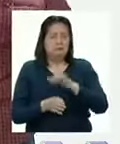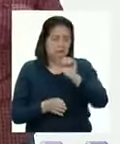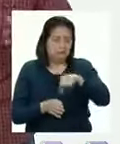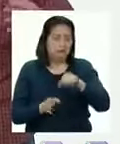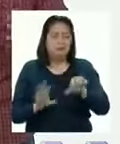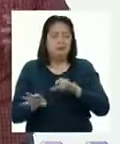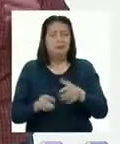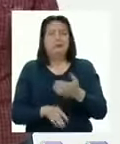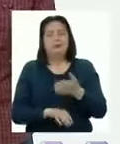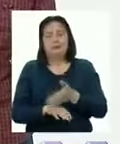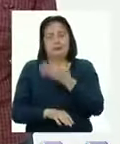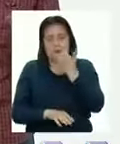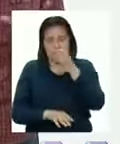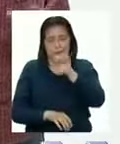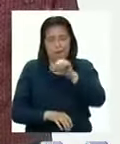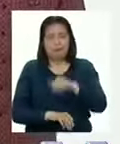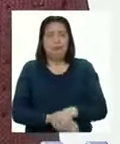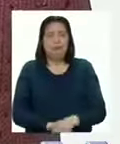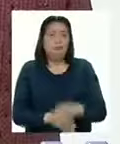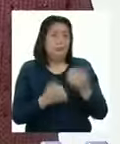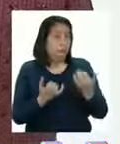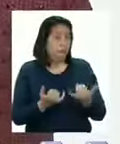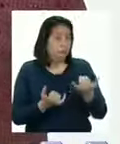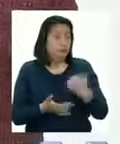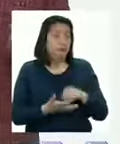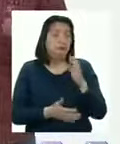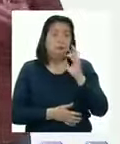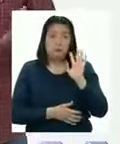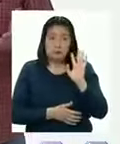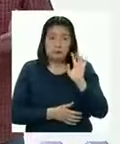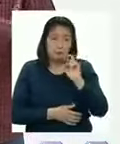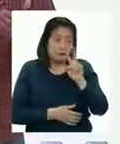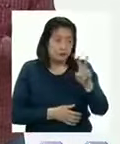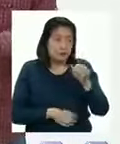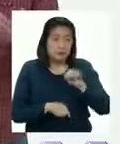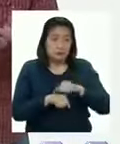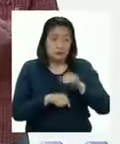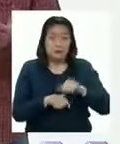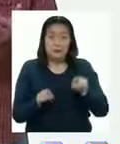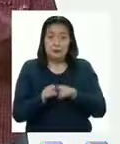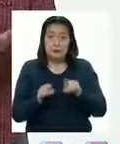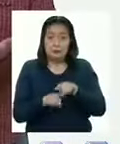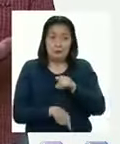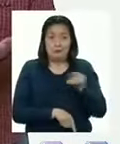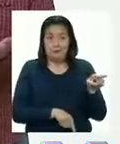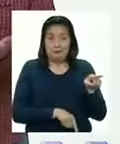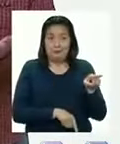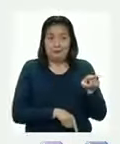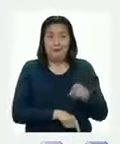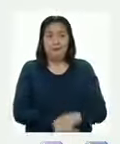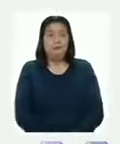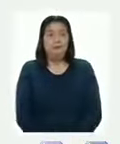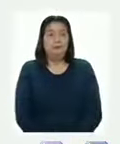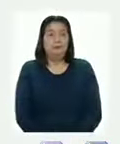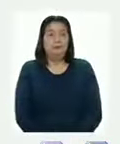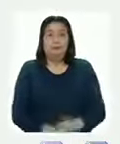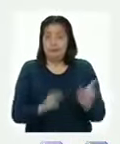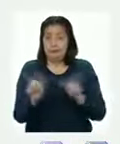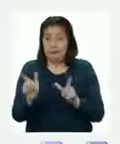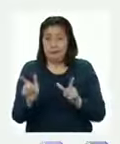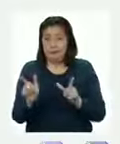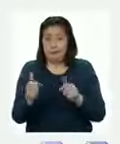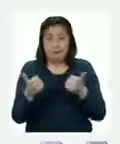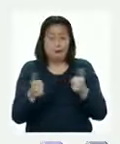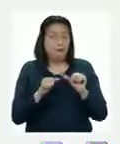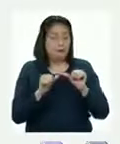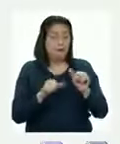lo harán cada vez mejor Por ahora, verifiquen que sus piedritas estén en estas posiciones ¿Listos?